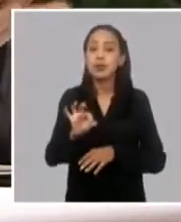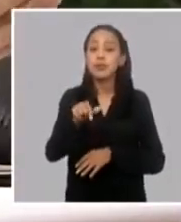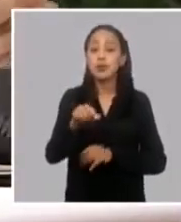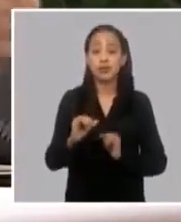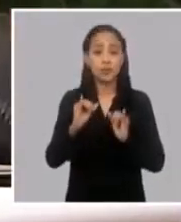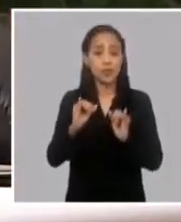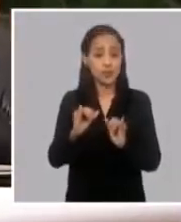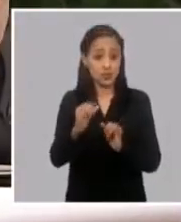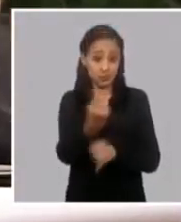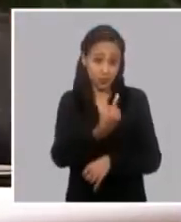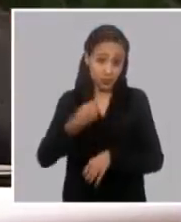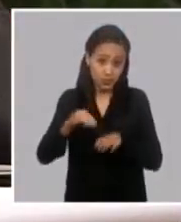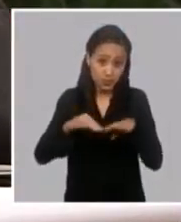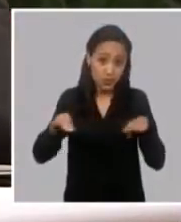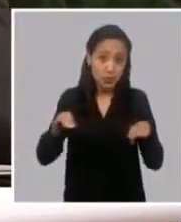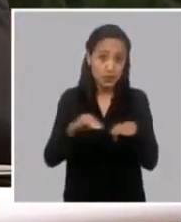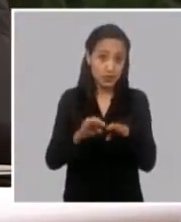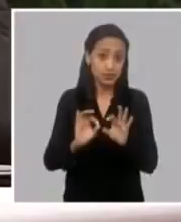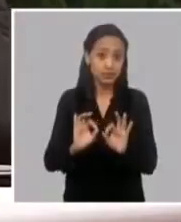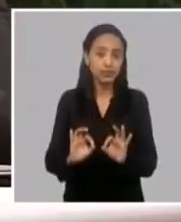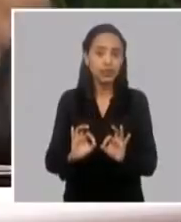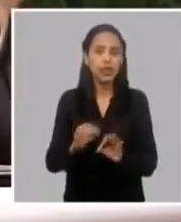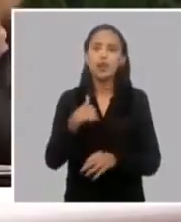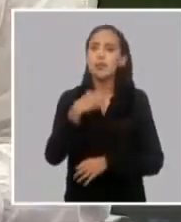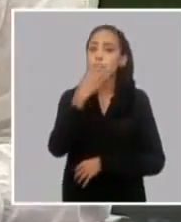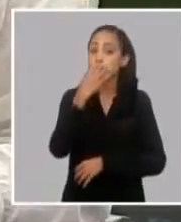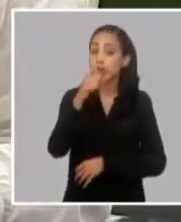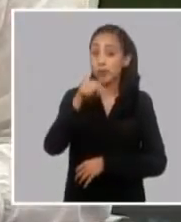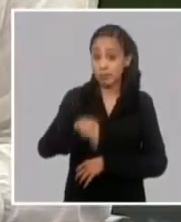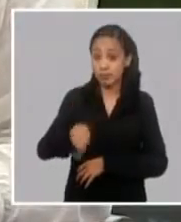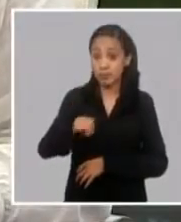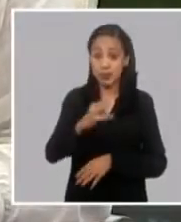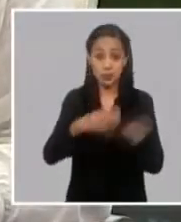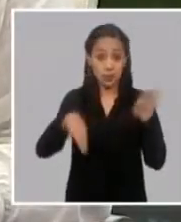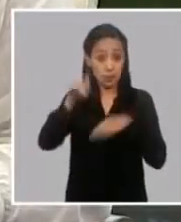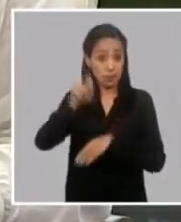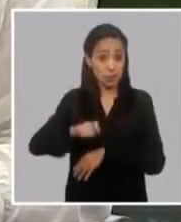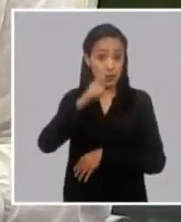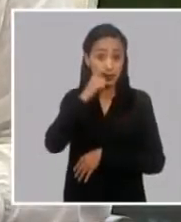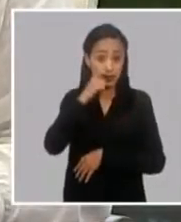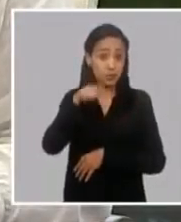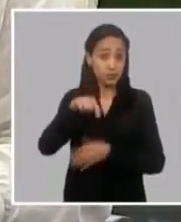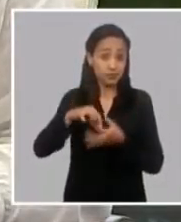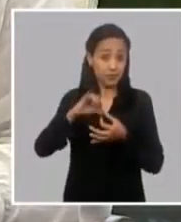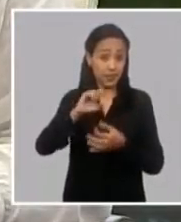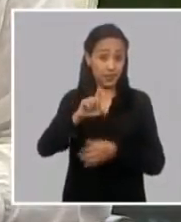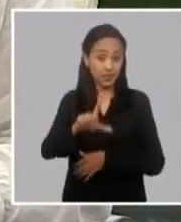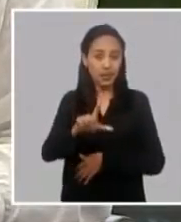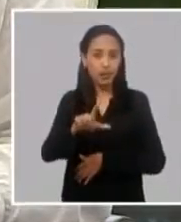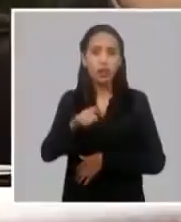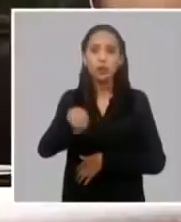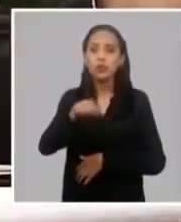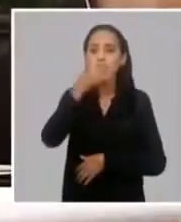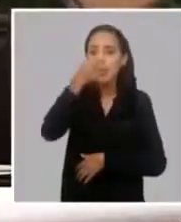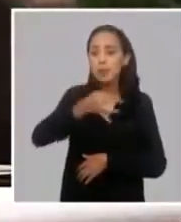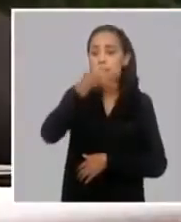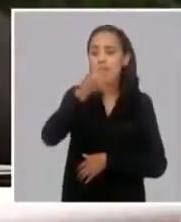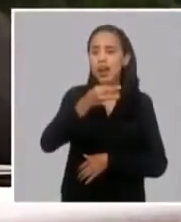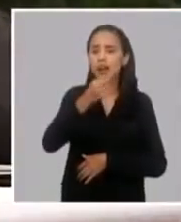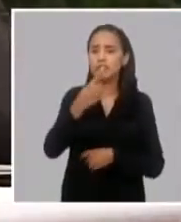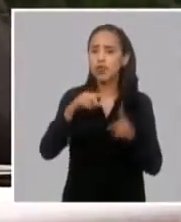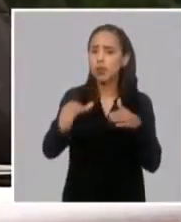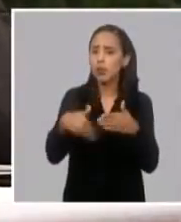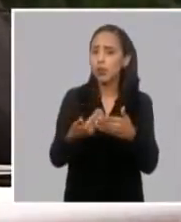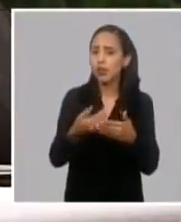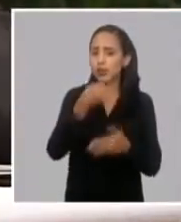nosotros y me gustaría ministro y viceprimer ministro del gobierno español Alejandro que nos actualizara estuvimos hablando hace unos días